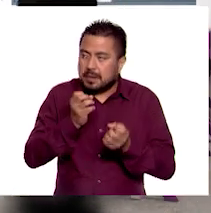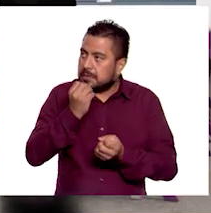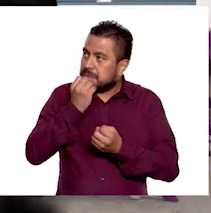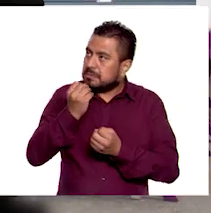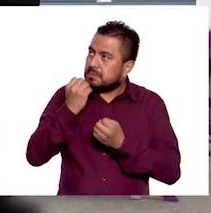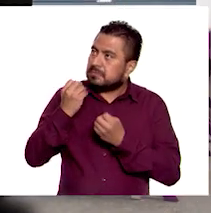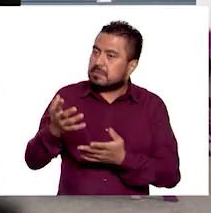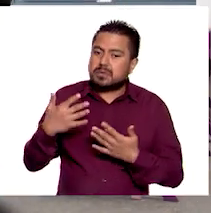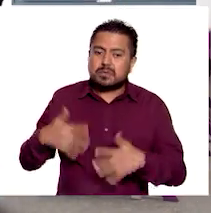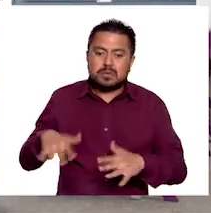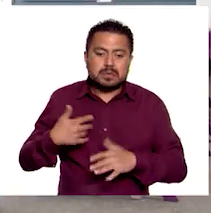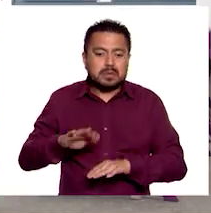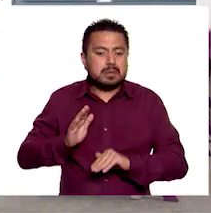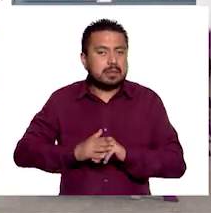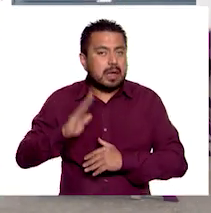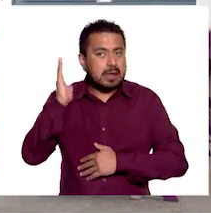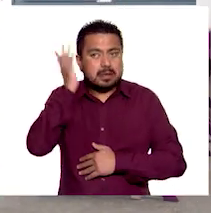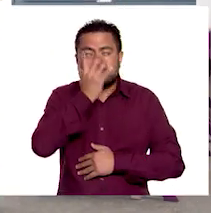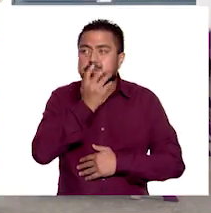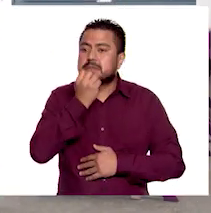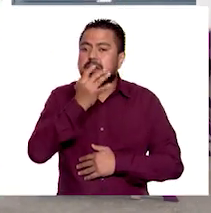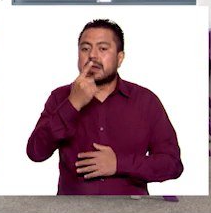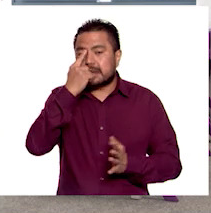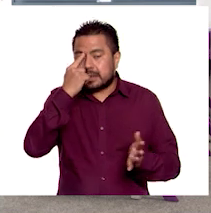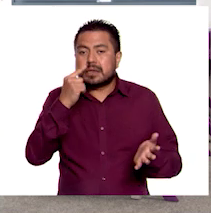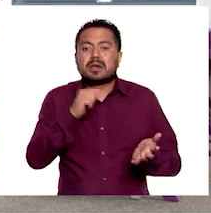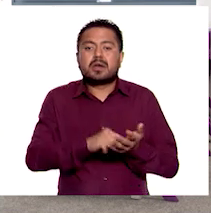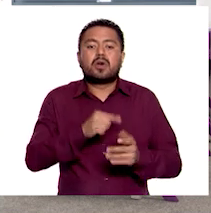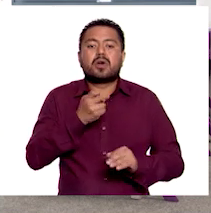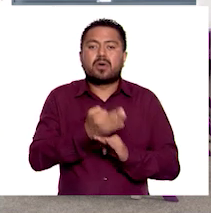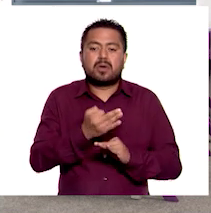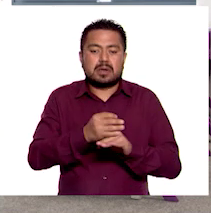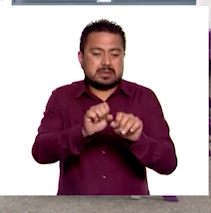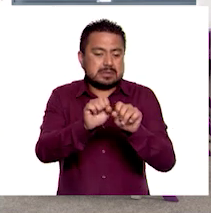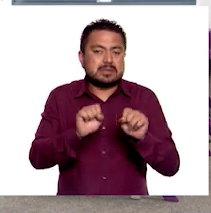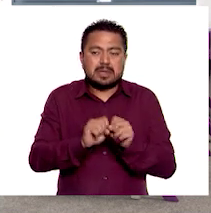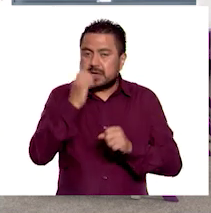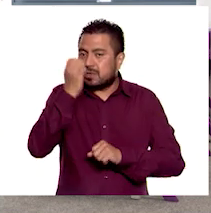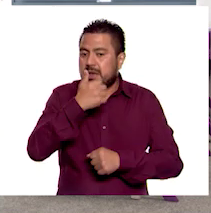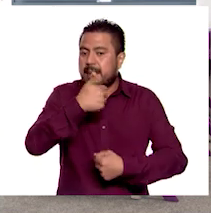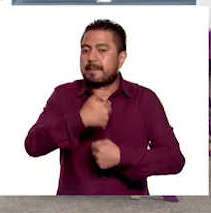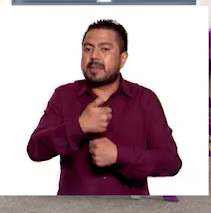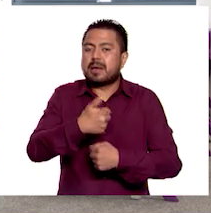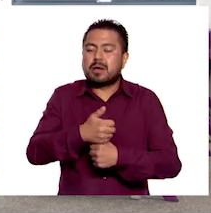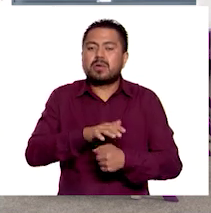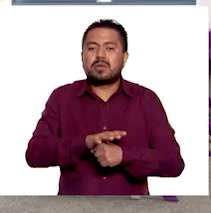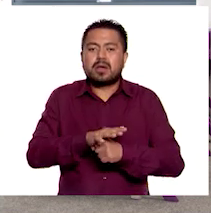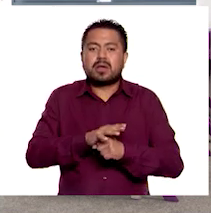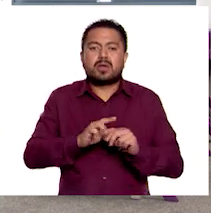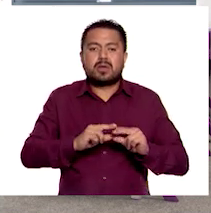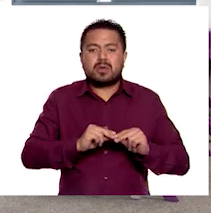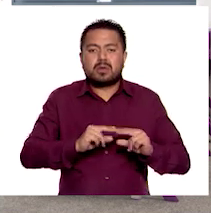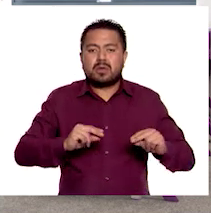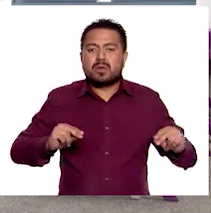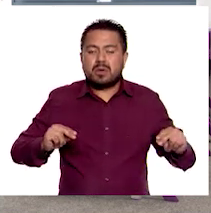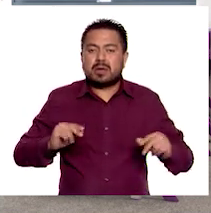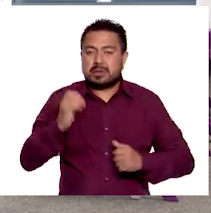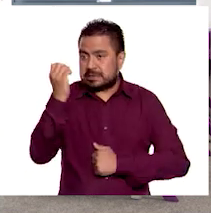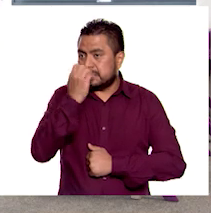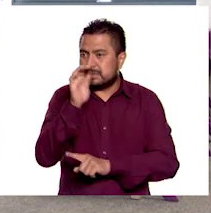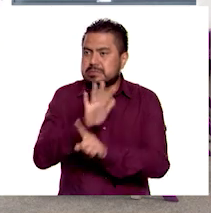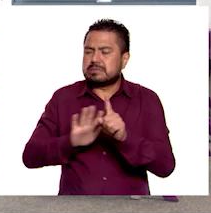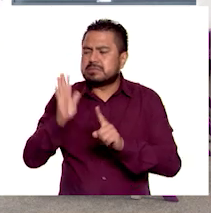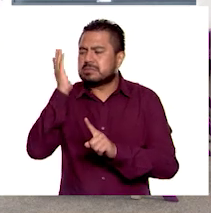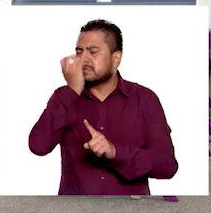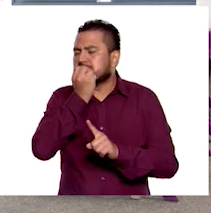Impresionante. ¡Qué bonito! ¿Qué creen? Estamos en el salón de clases de una escuela primaria en Noruega. Su escuela es